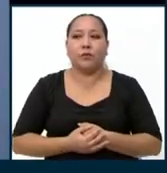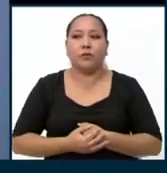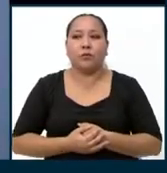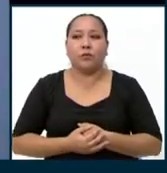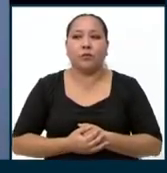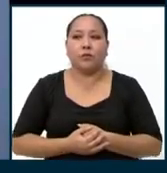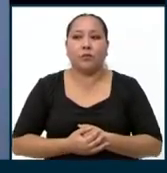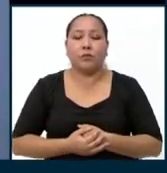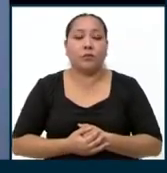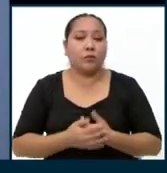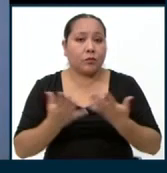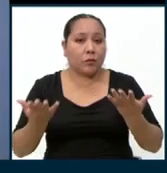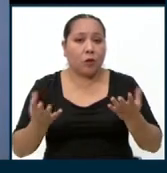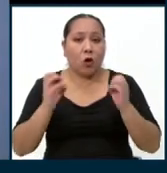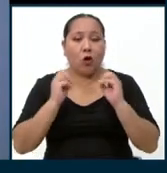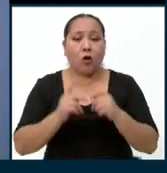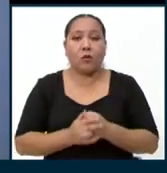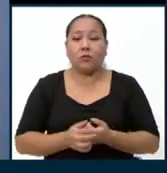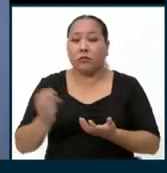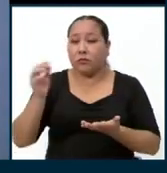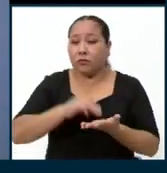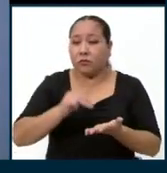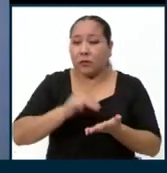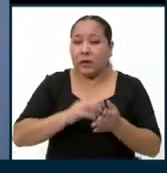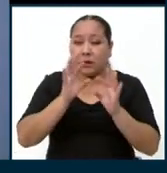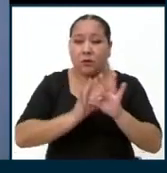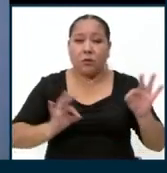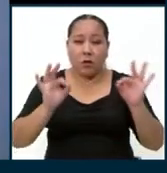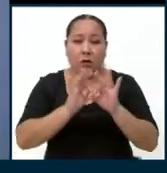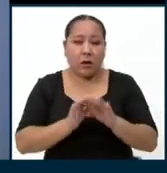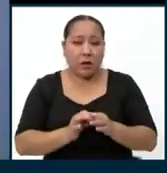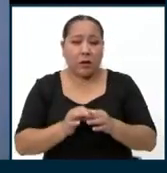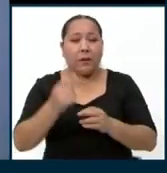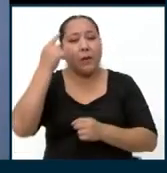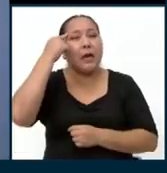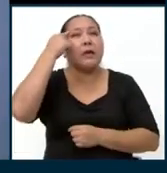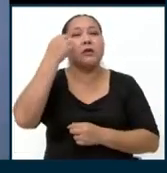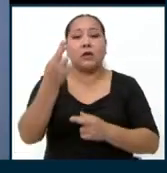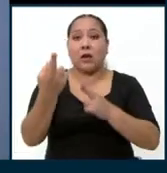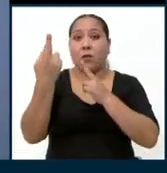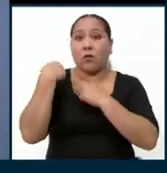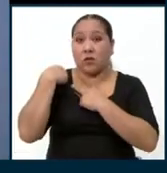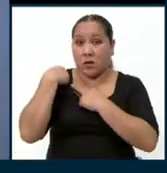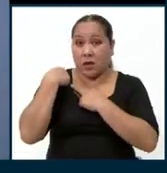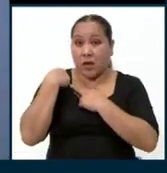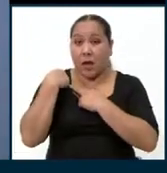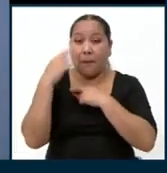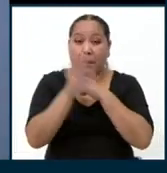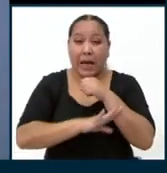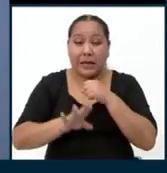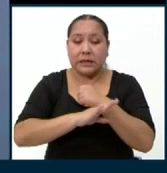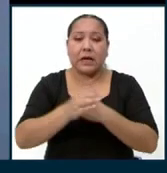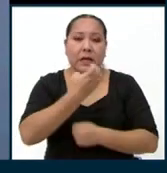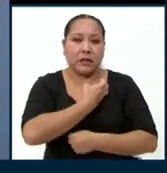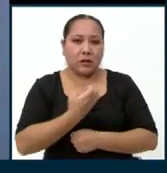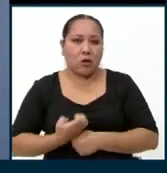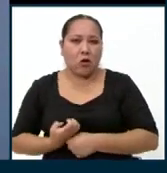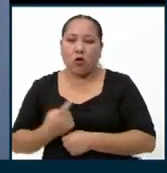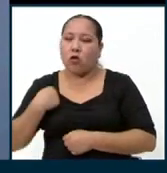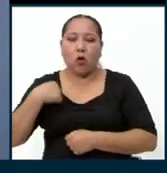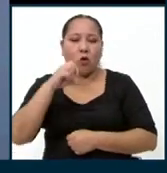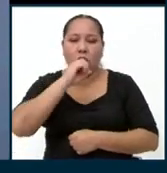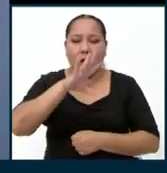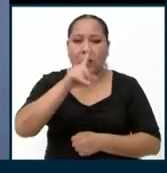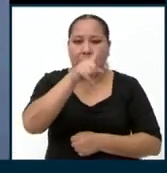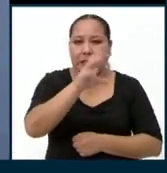Sí. Bueno, principalmente yo creo que la responsabilidad está en el gobierno. No digo que al 100%